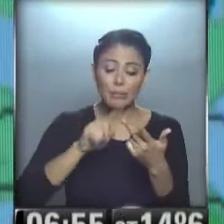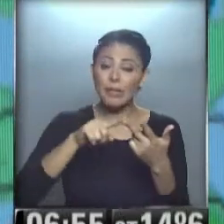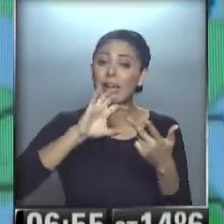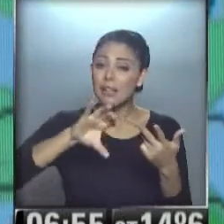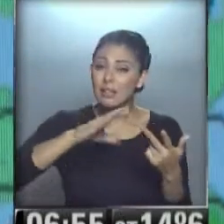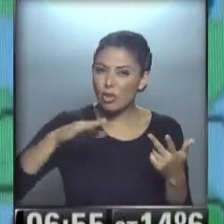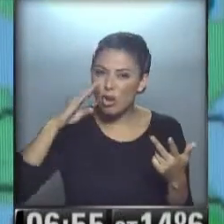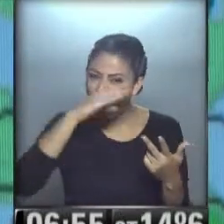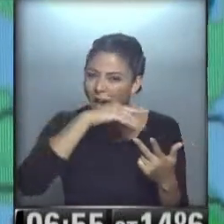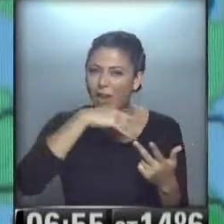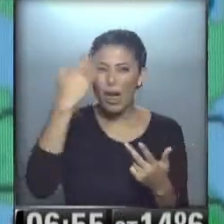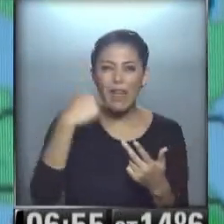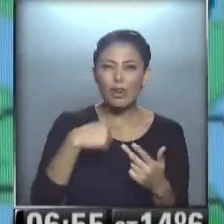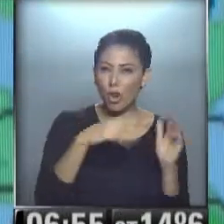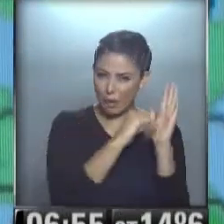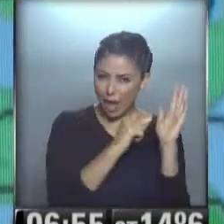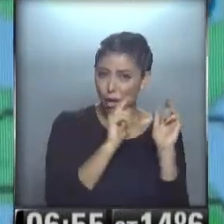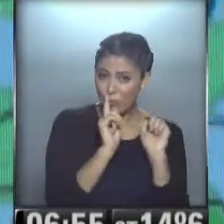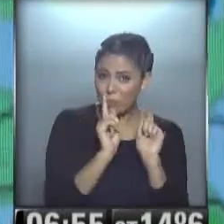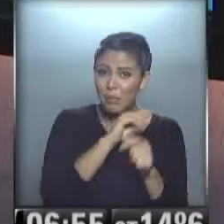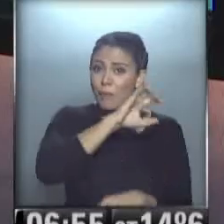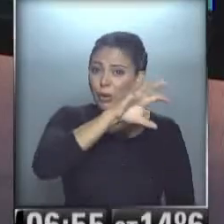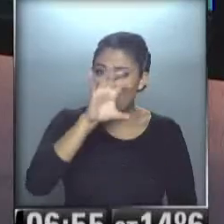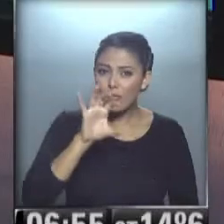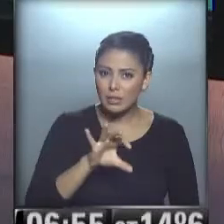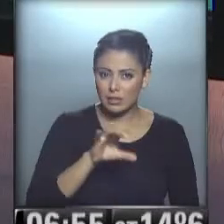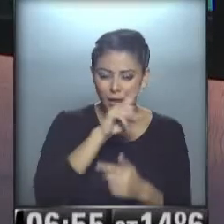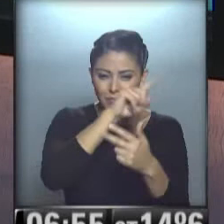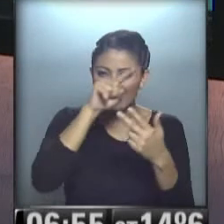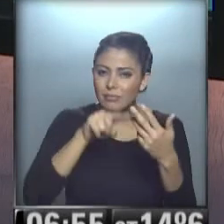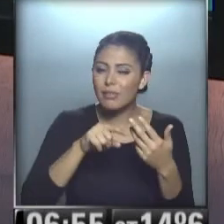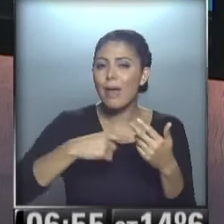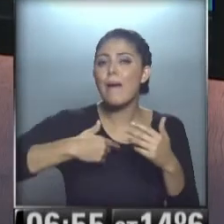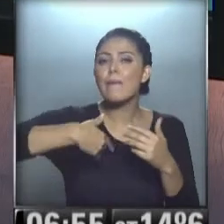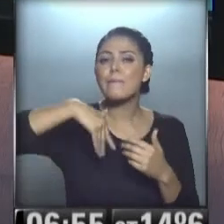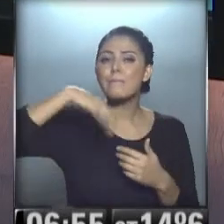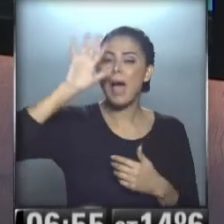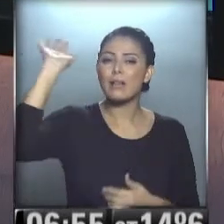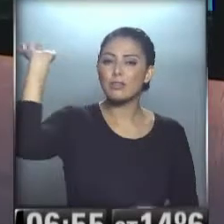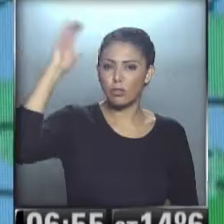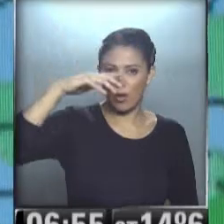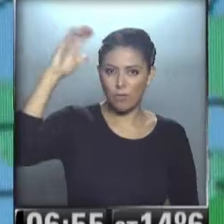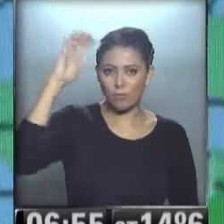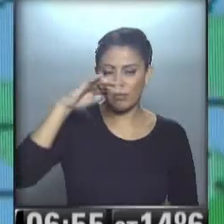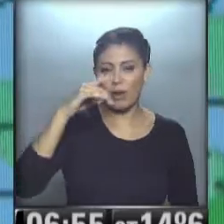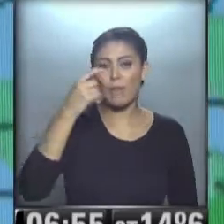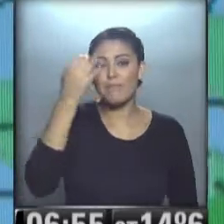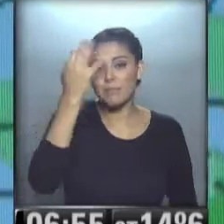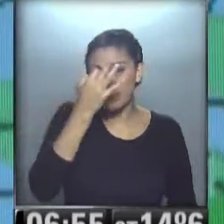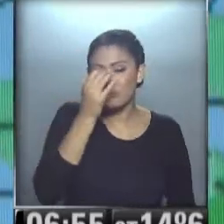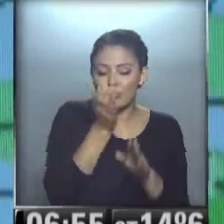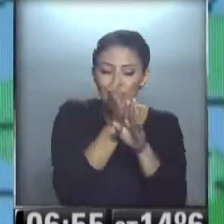nubosidad, esa zona blanquita... ...justamente allí tenemos la mayor precipitación... ...más bien en la zona